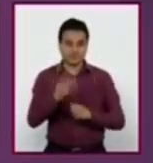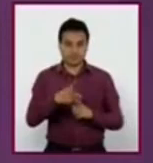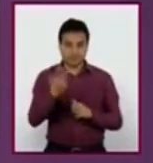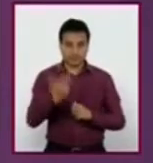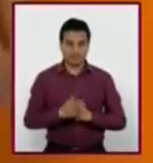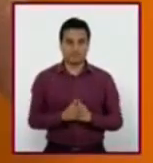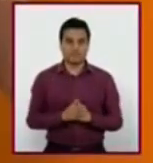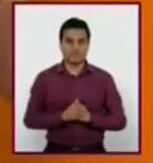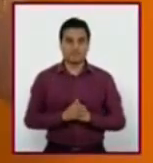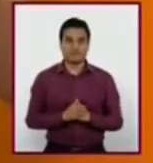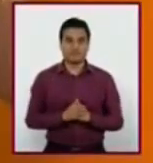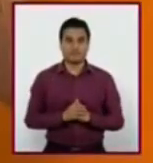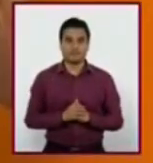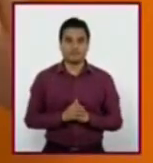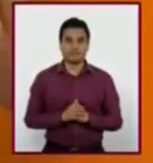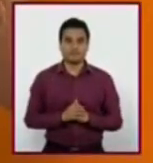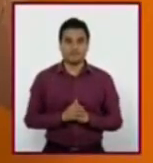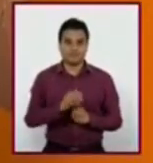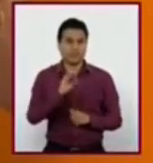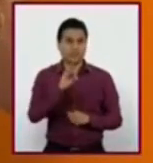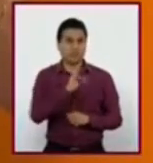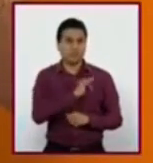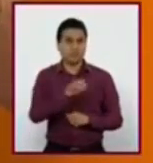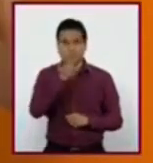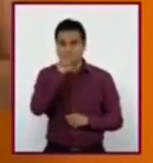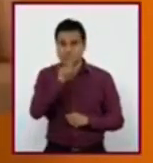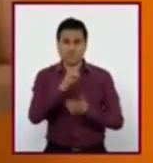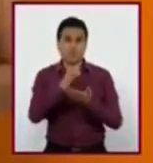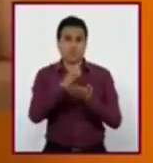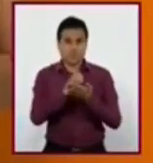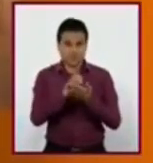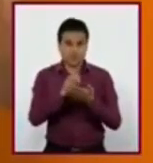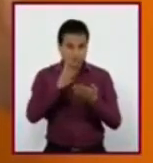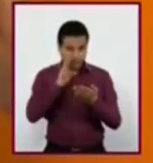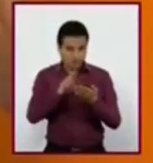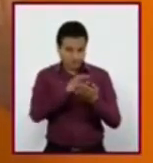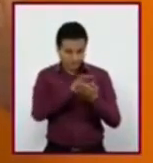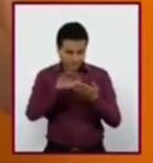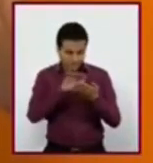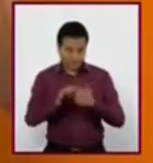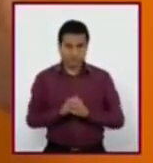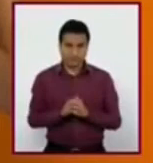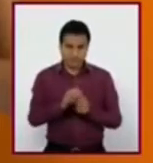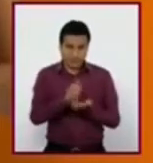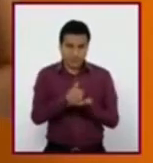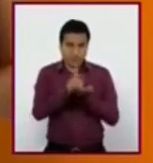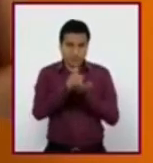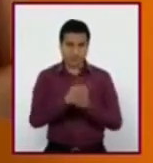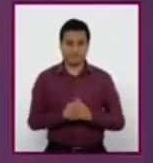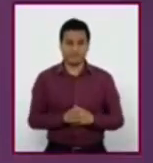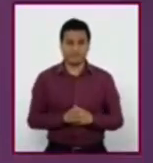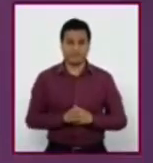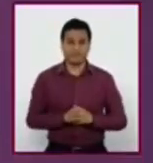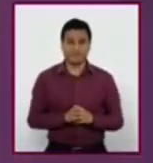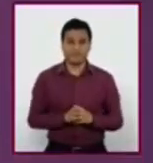También pueden apoyarse en los apuntes de su cuaderno, si eso les facilita recordar.